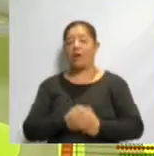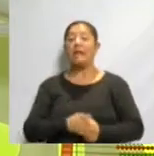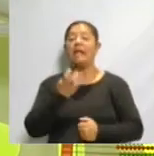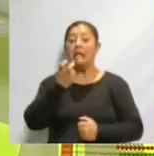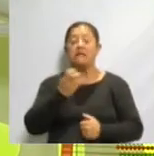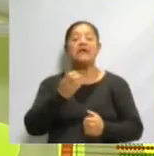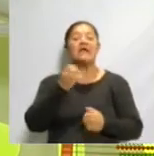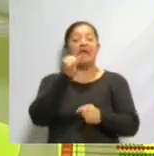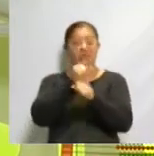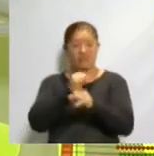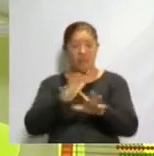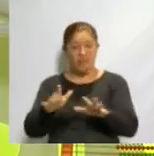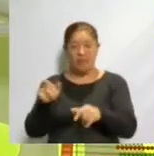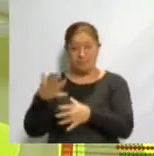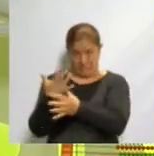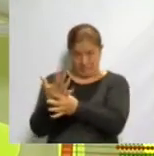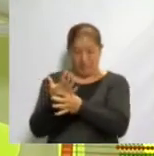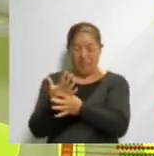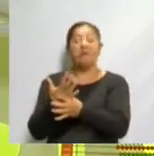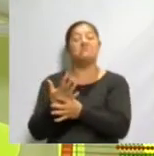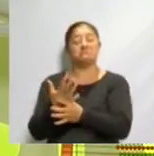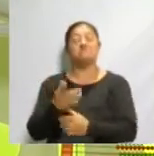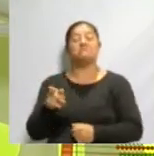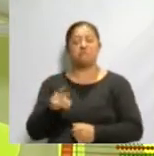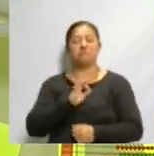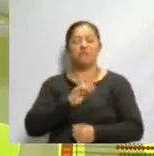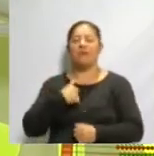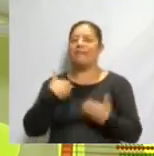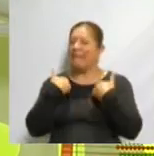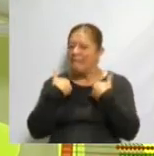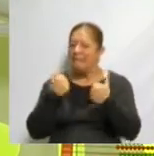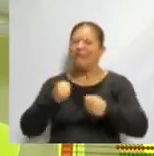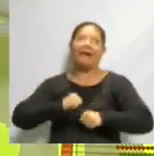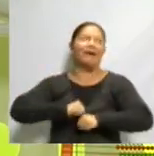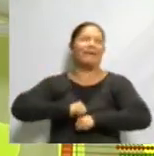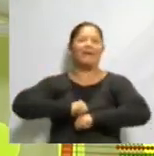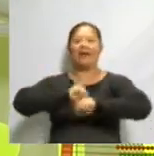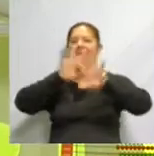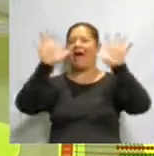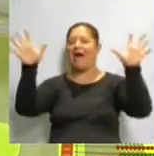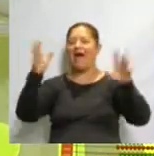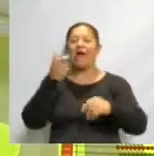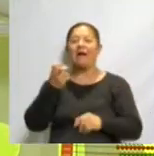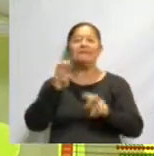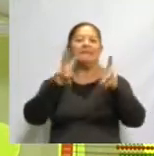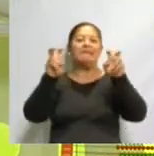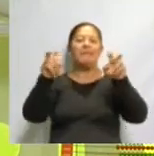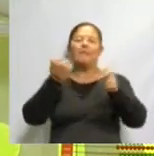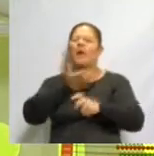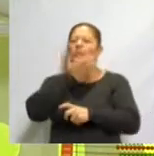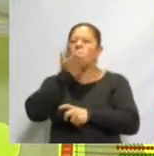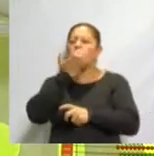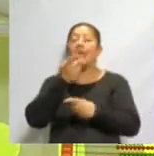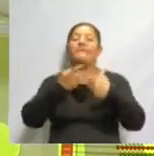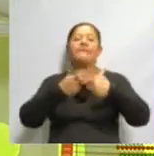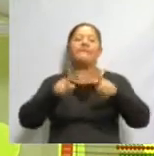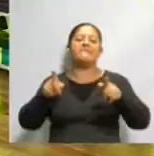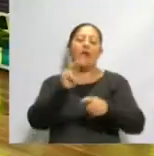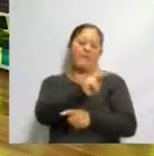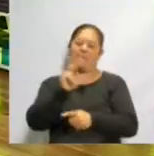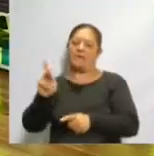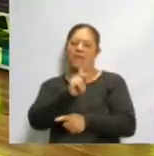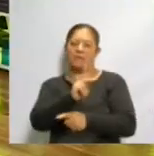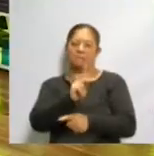información que nos han presentado ha permitido que entienda mucho mejor este asunto de las tradiciones y sus diferencias.